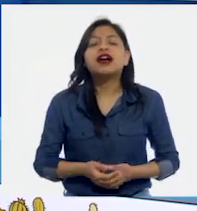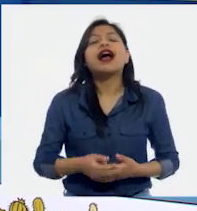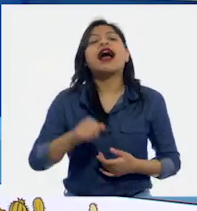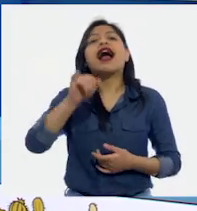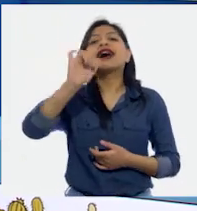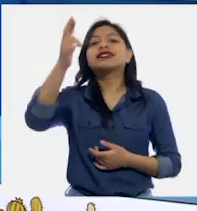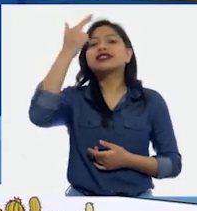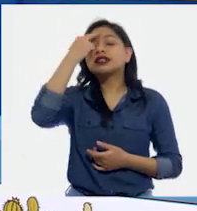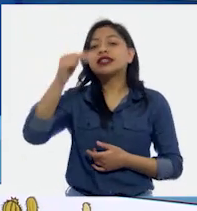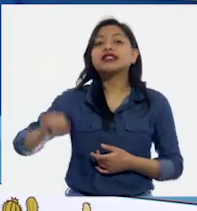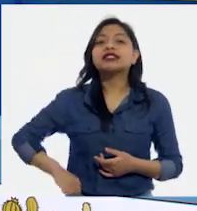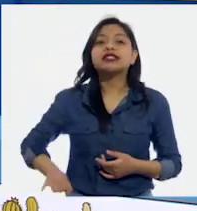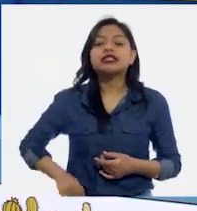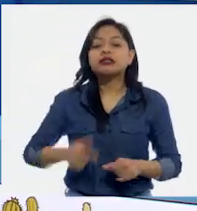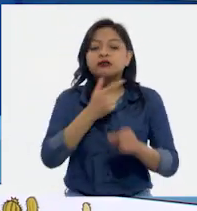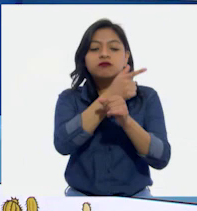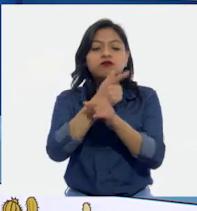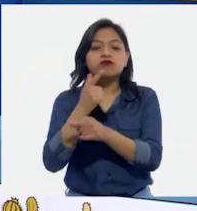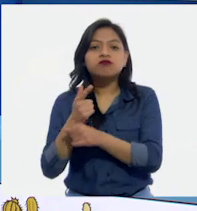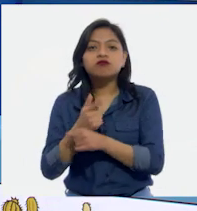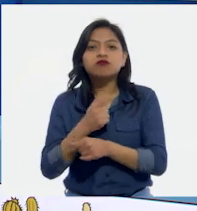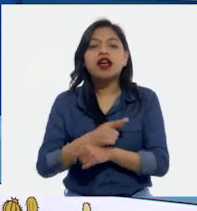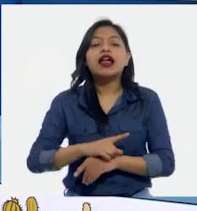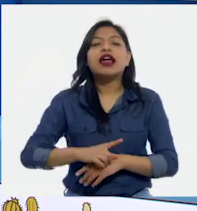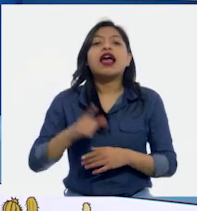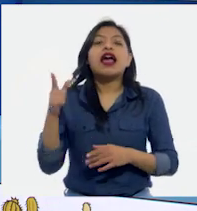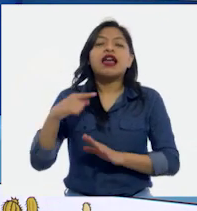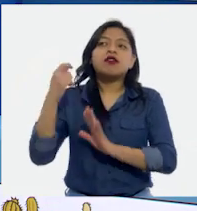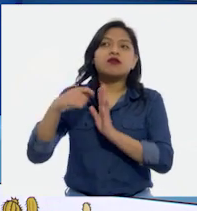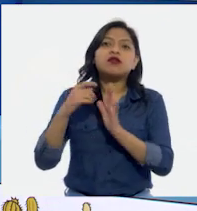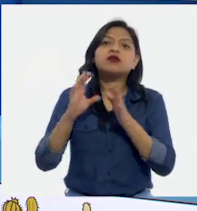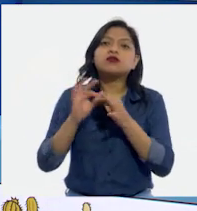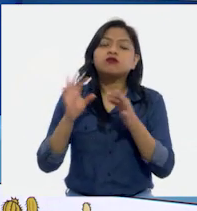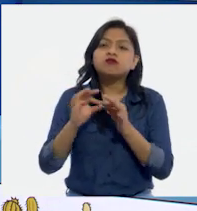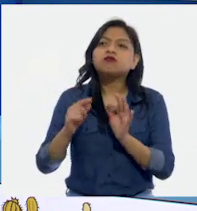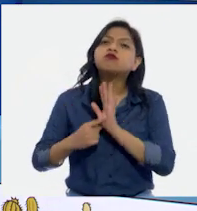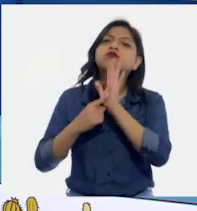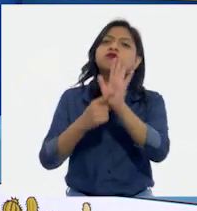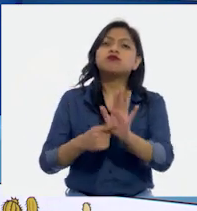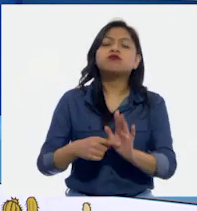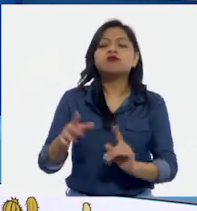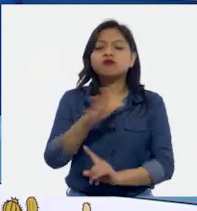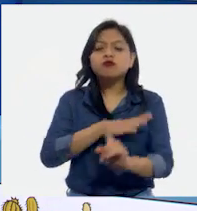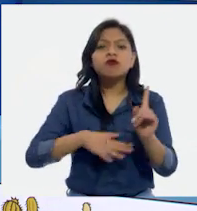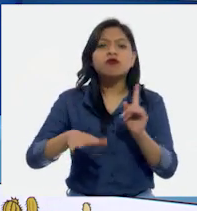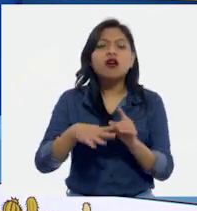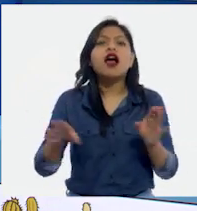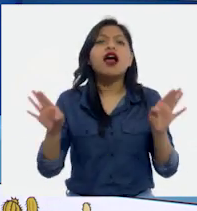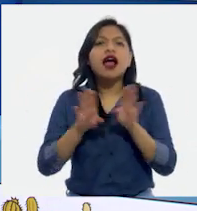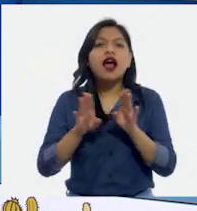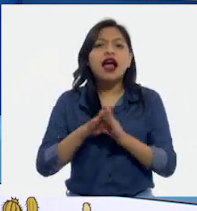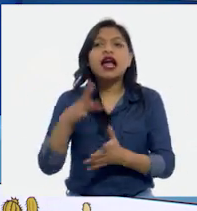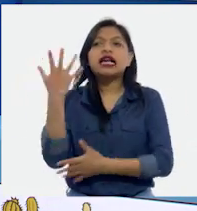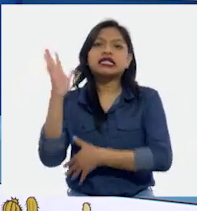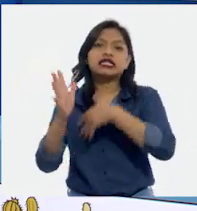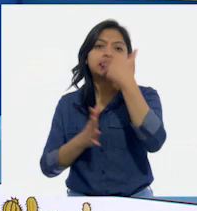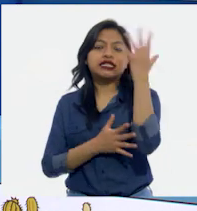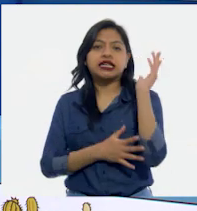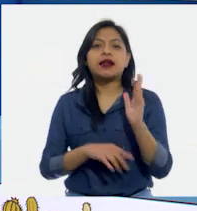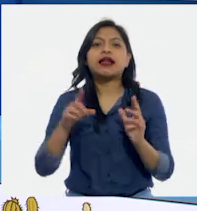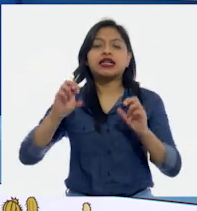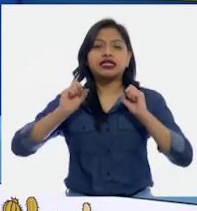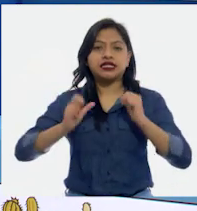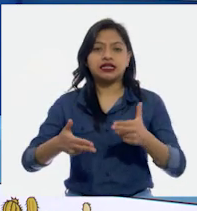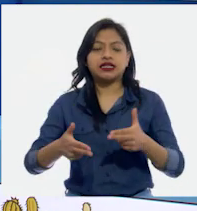muy interesante identificarlos después de ver el video en el que Simeón nos mostró el ecosistema donde vive, la selva de Chiapas. Ahí